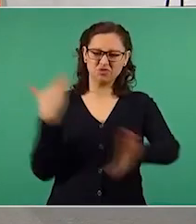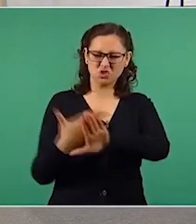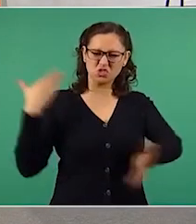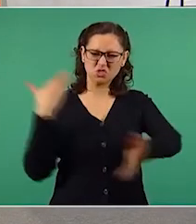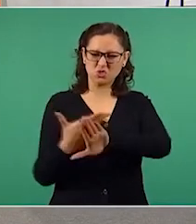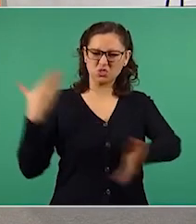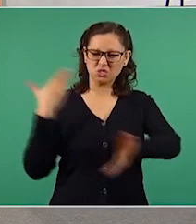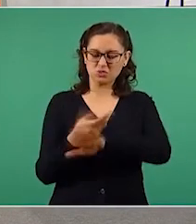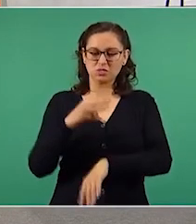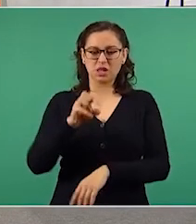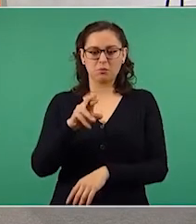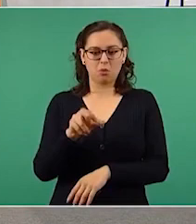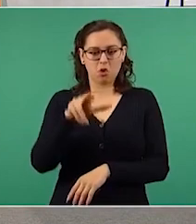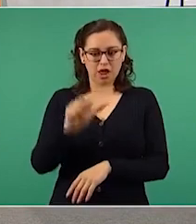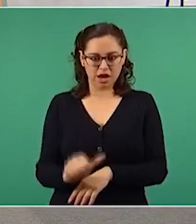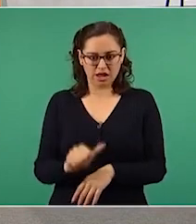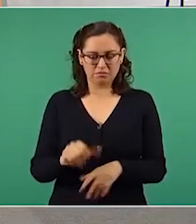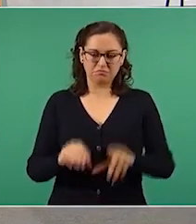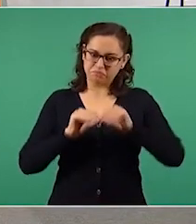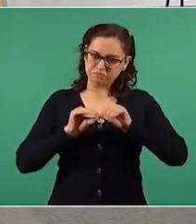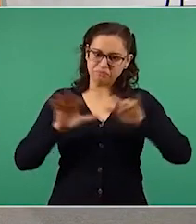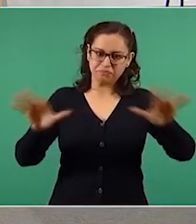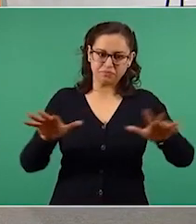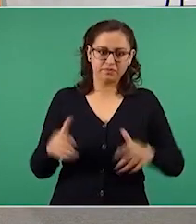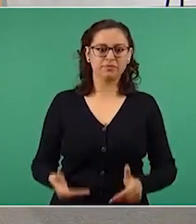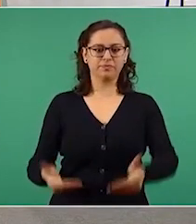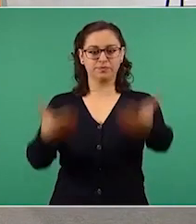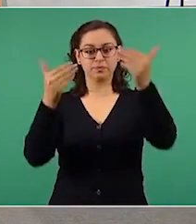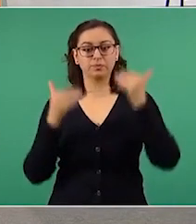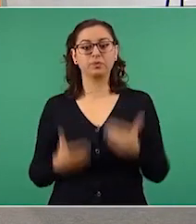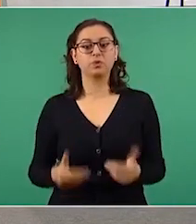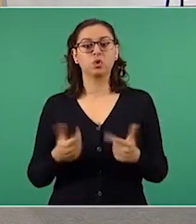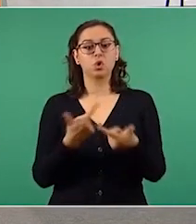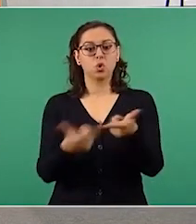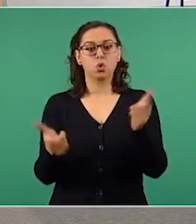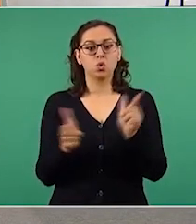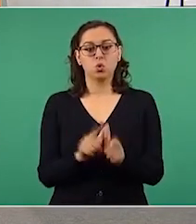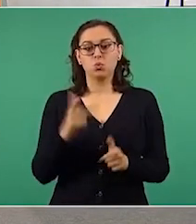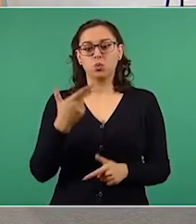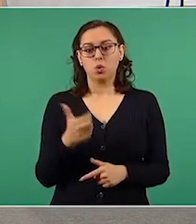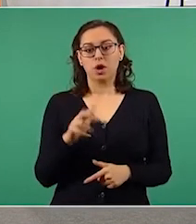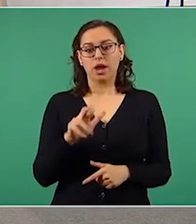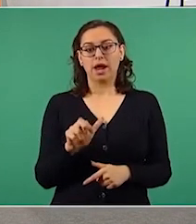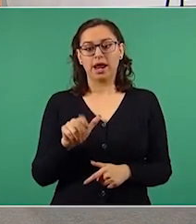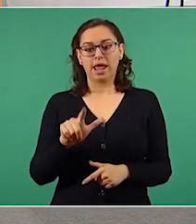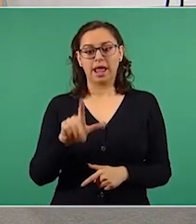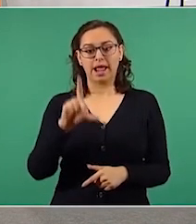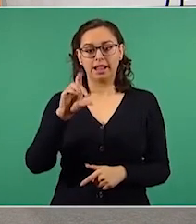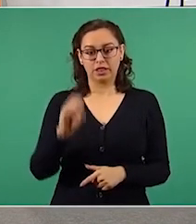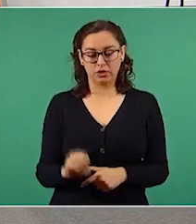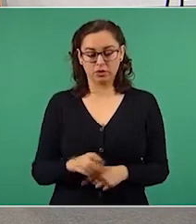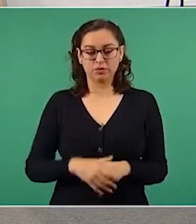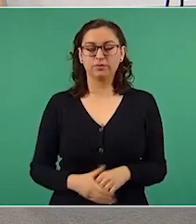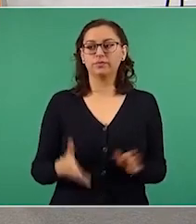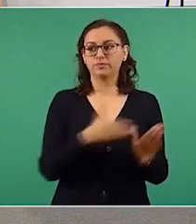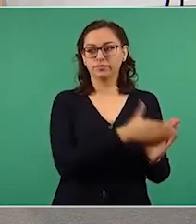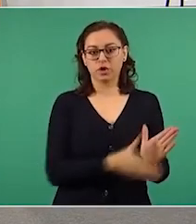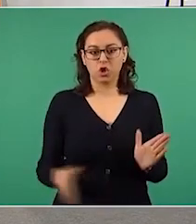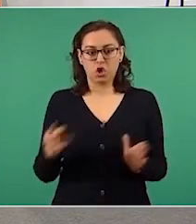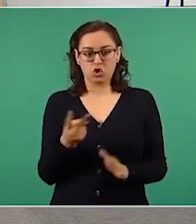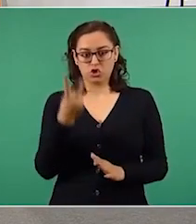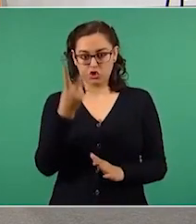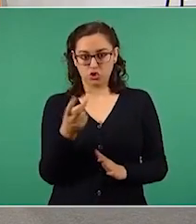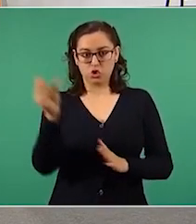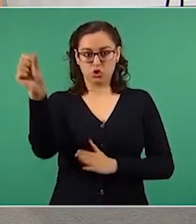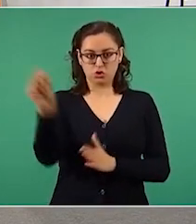Esto es Grupo Imagen. El Grupo Heraldo, en su cobertura de dos meses, en